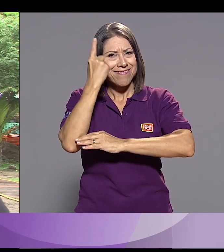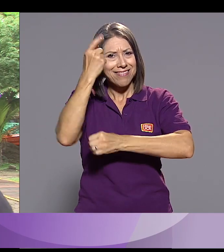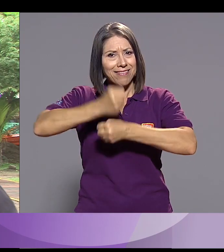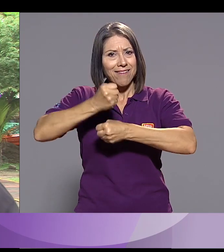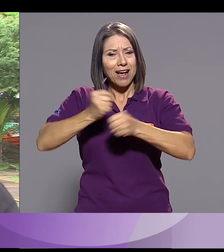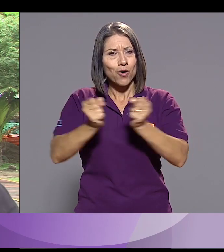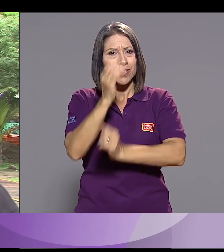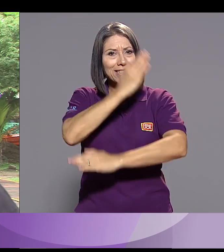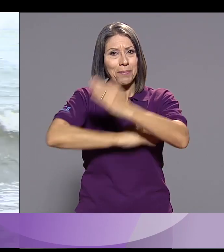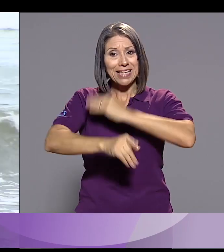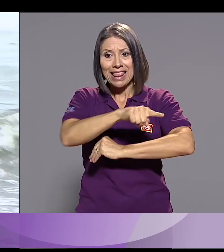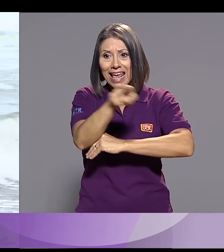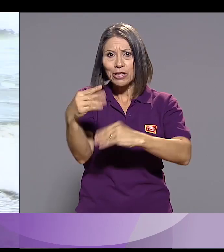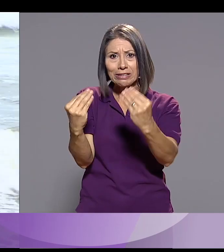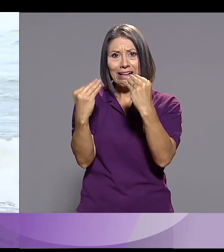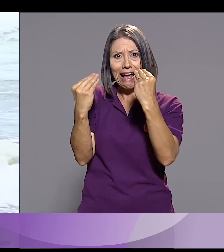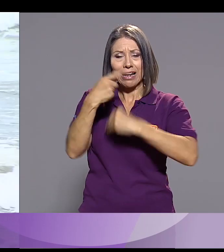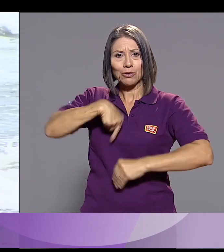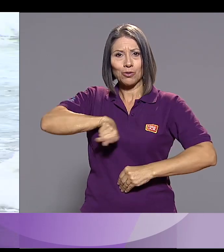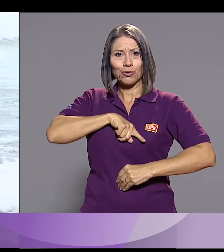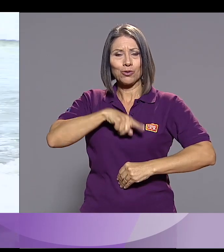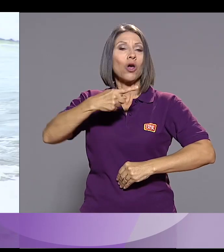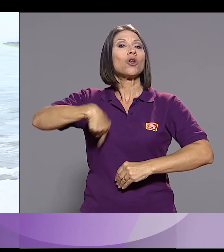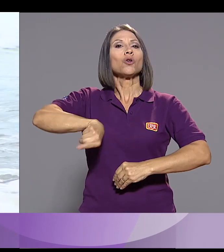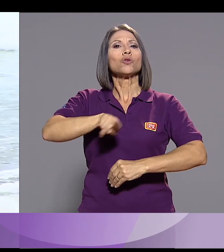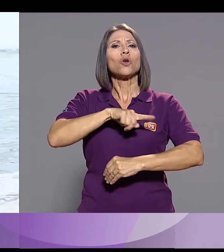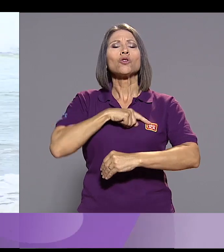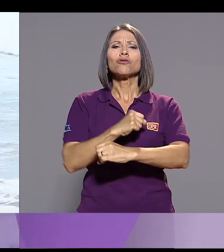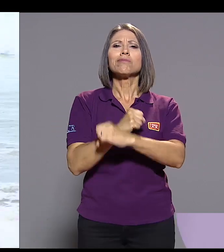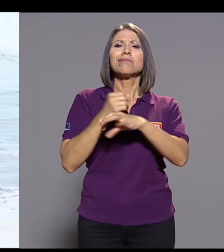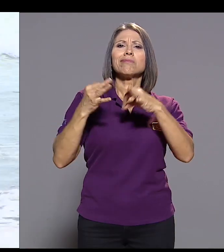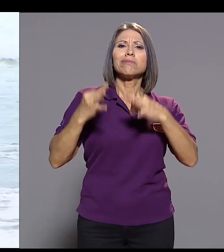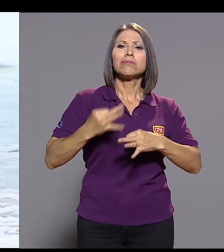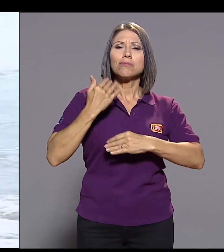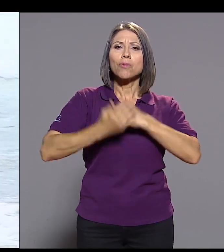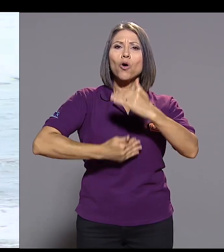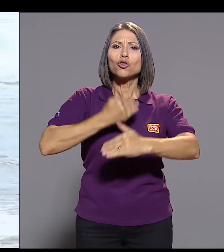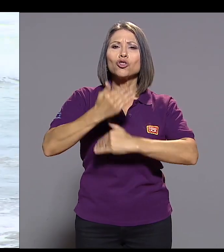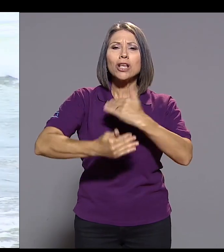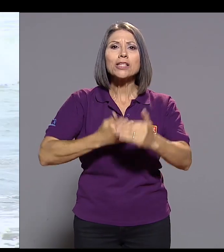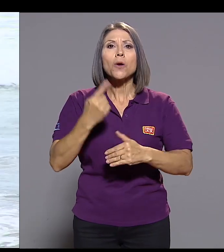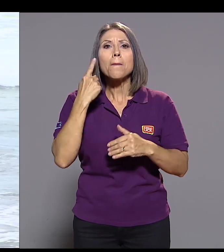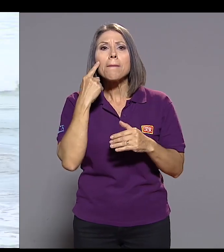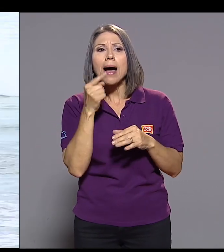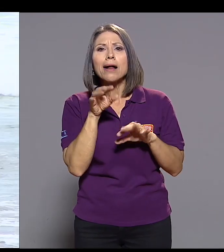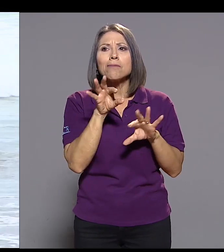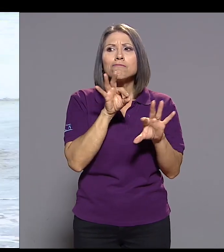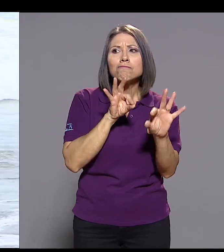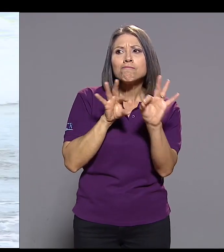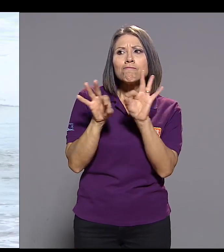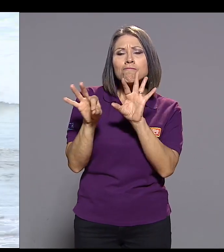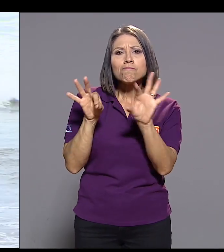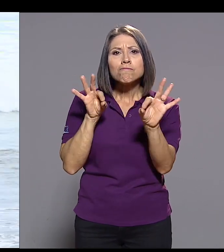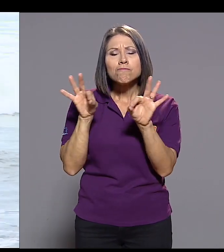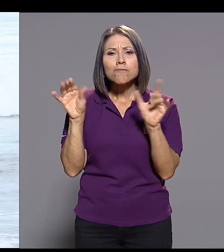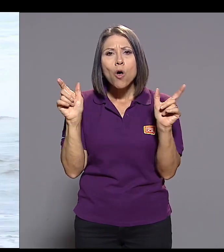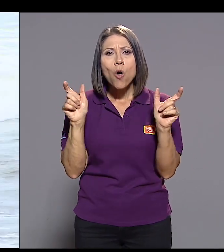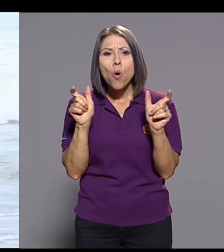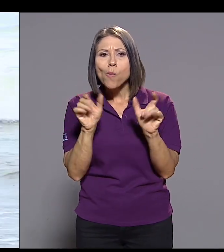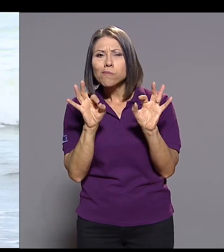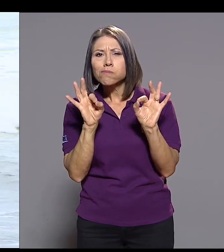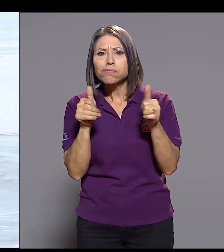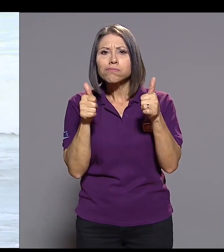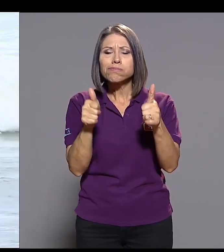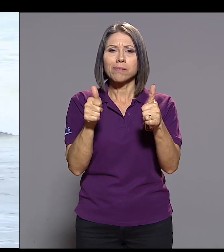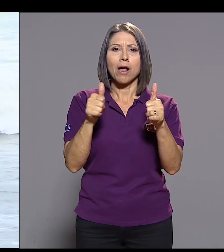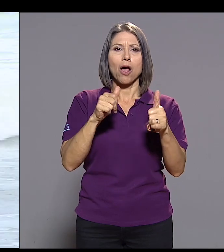está formada por personas con discapacidad que entienden y trabajan con la discapacidad y por ende nos han capacitado. Nosotros nos aseguramos de